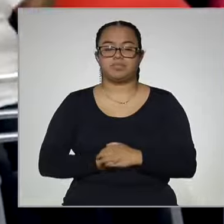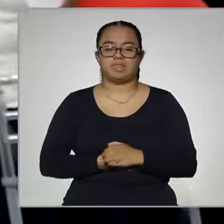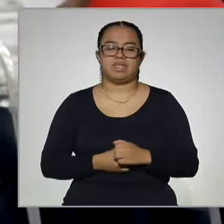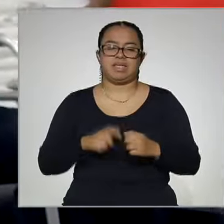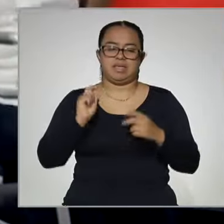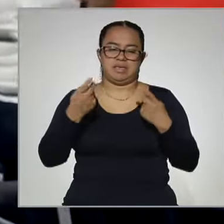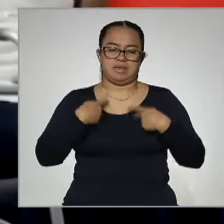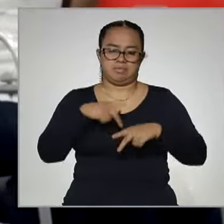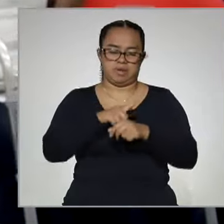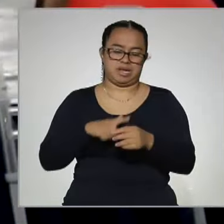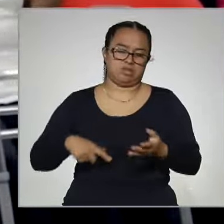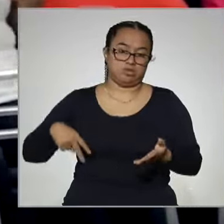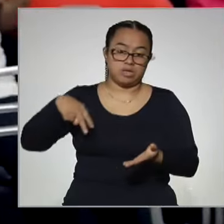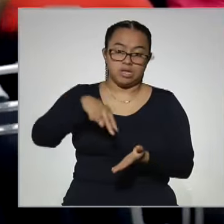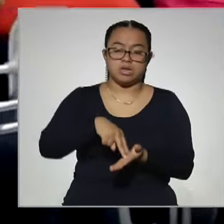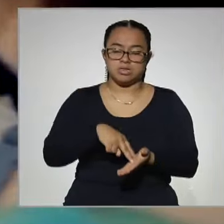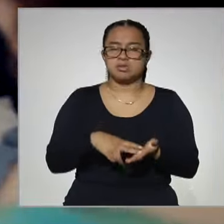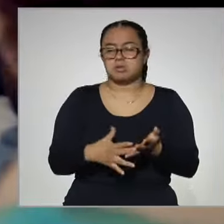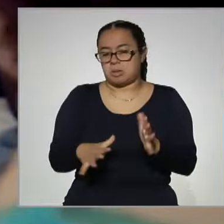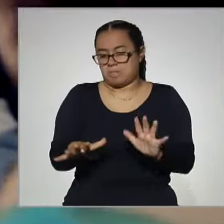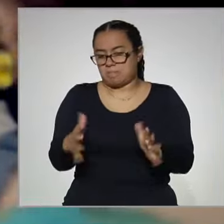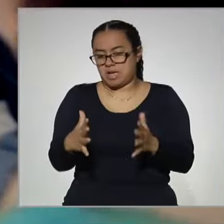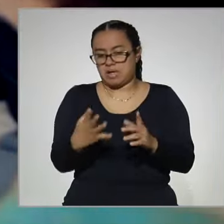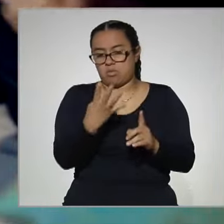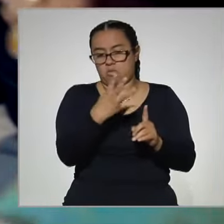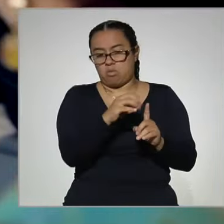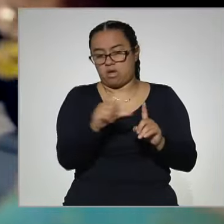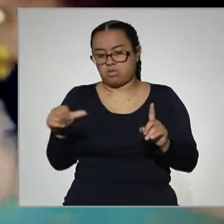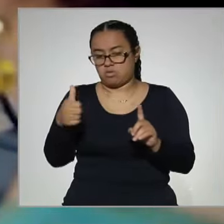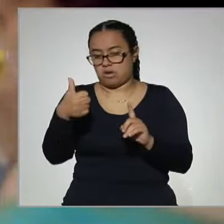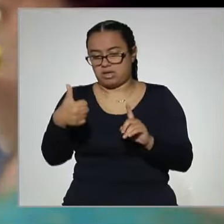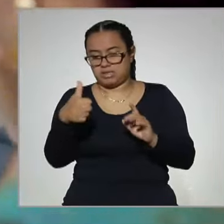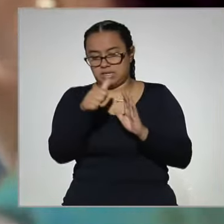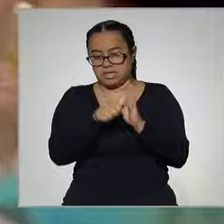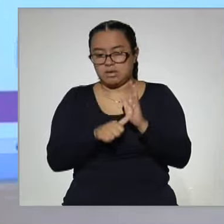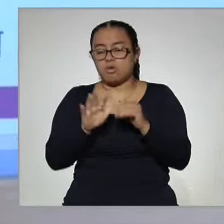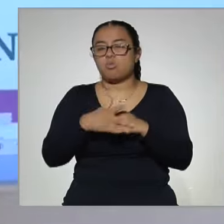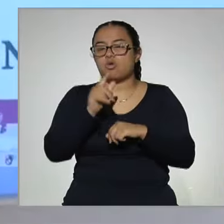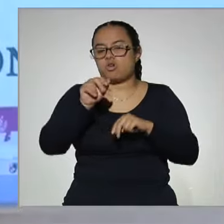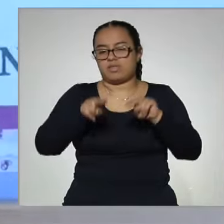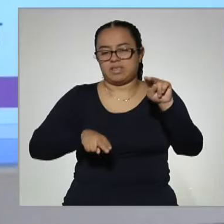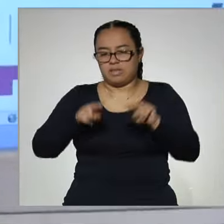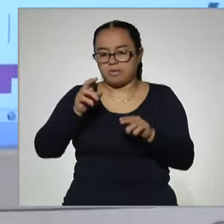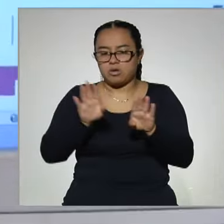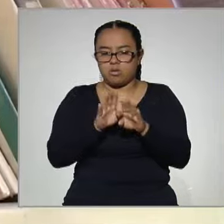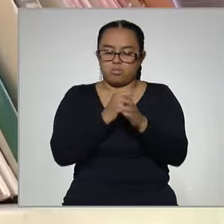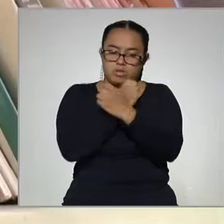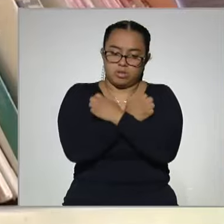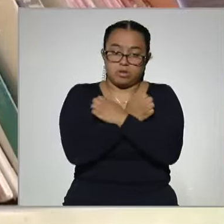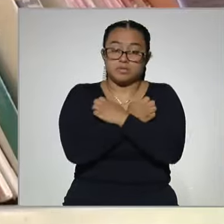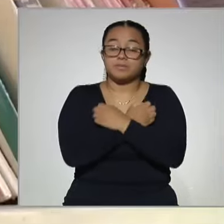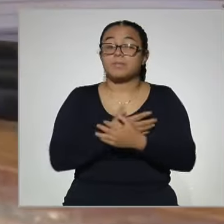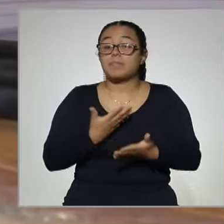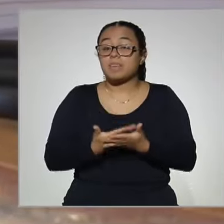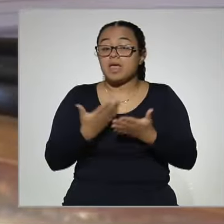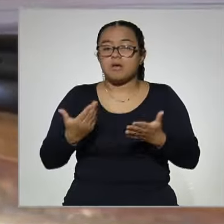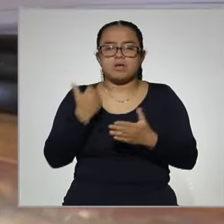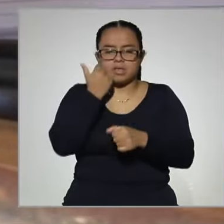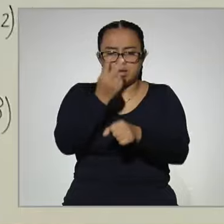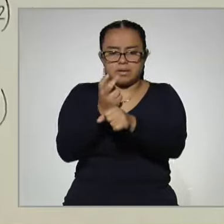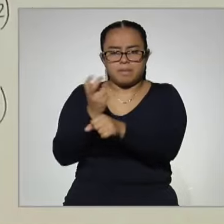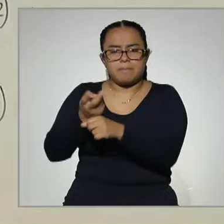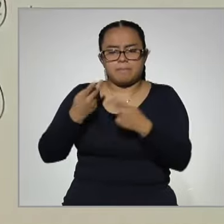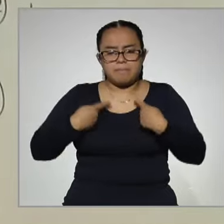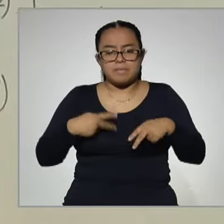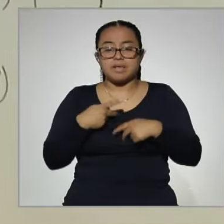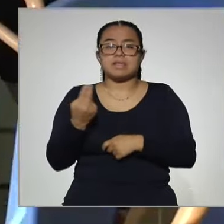presencial, sí sí calculamos de cuatro a seis meses por nivel educativo. Finalmente, quisiera invitar a todas las personas que